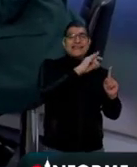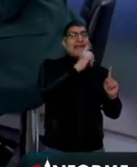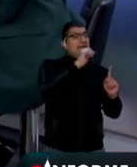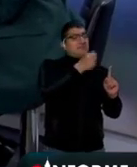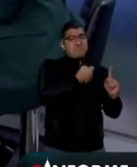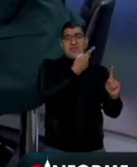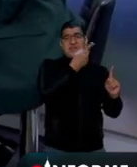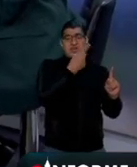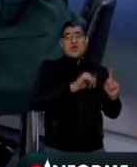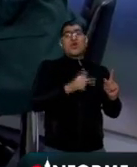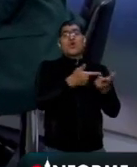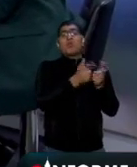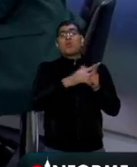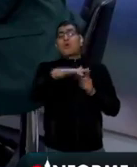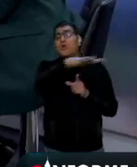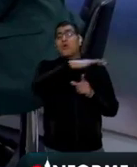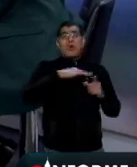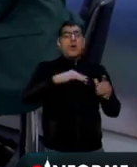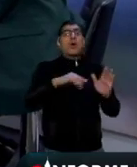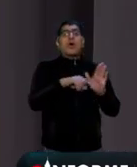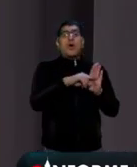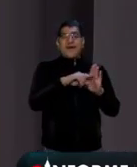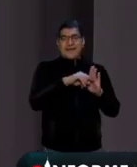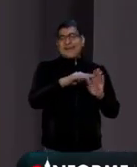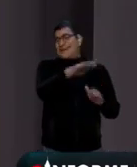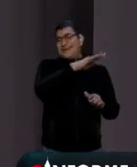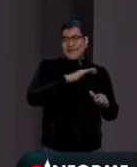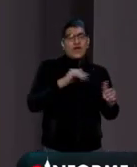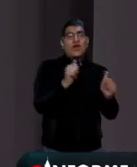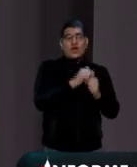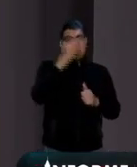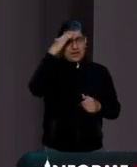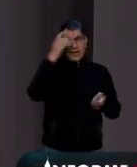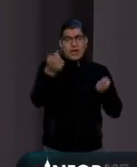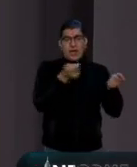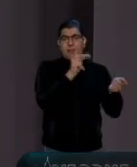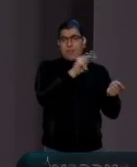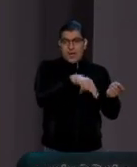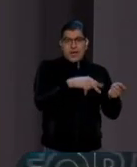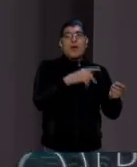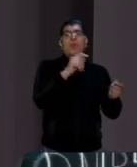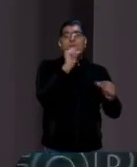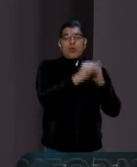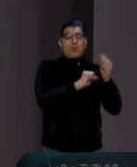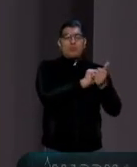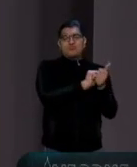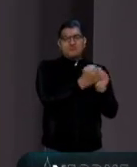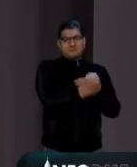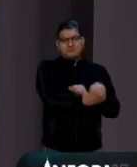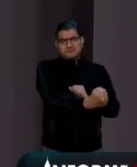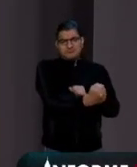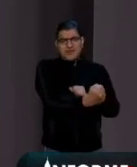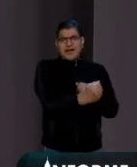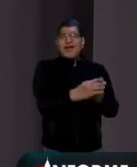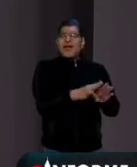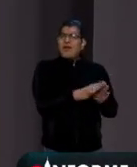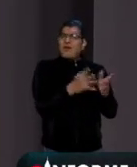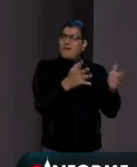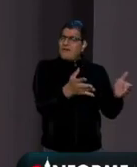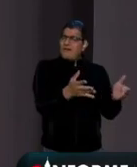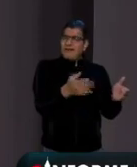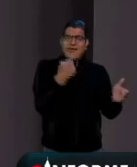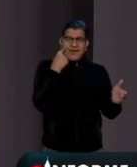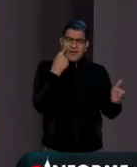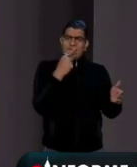de un bloque opositor liderado por el PAN que cada vez se ha venido radicalizando en su discurso, pues estamos viendo una